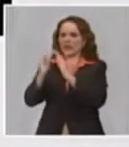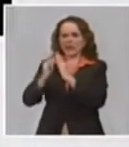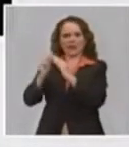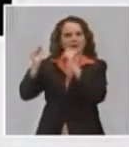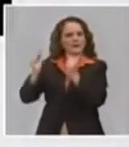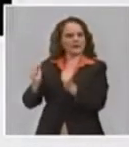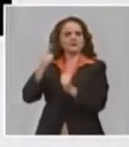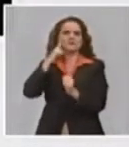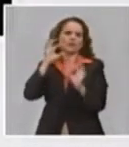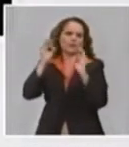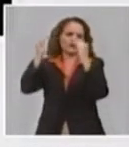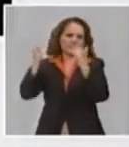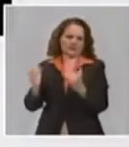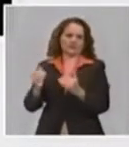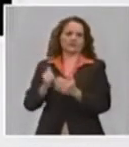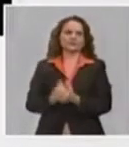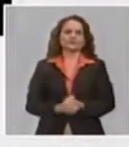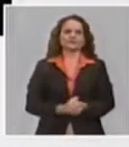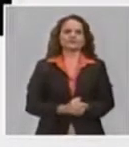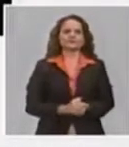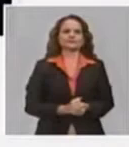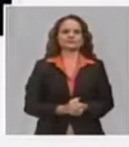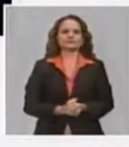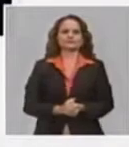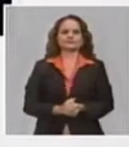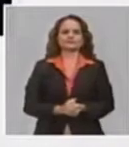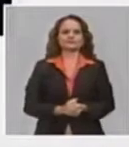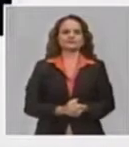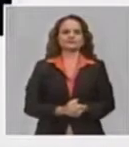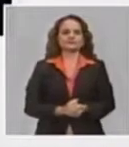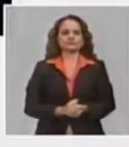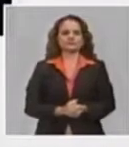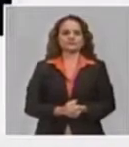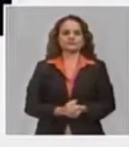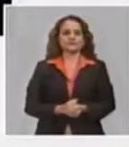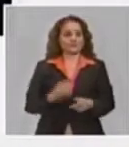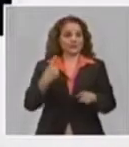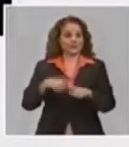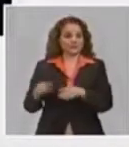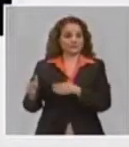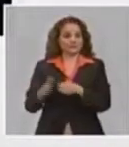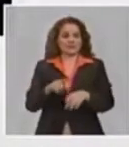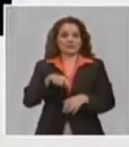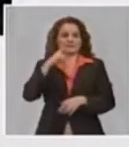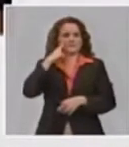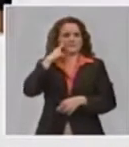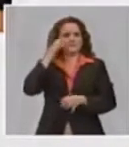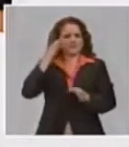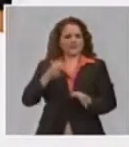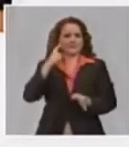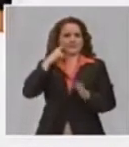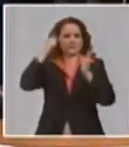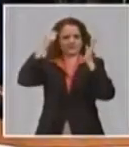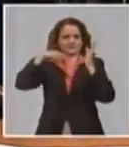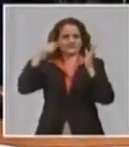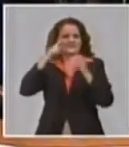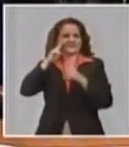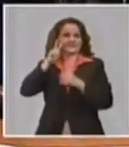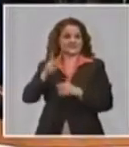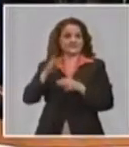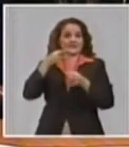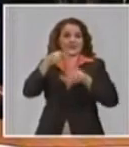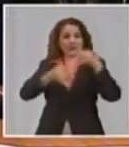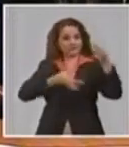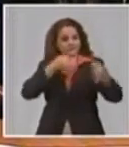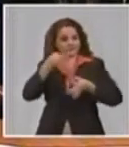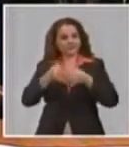entidad. Ahora, un tema que ahí en el reportaje que acabamos de ver de